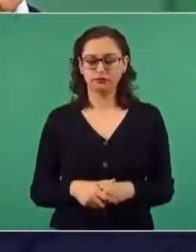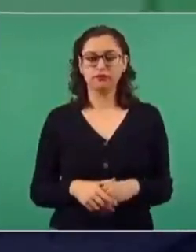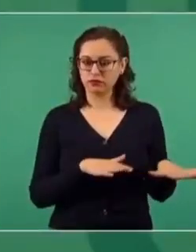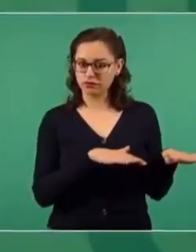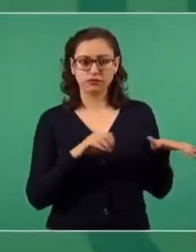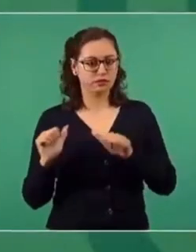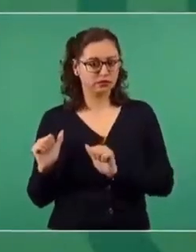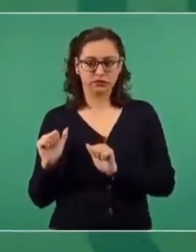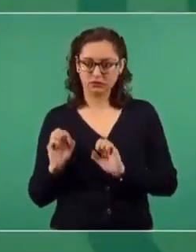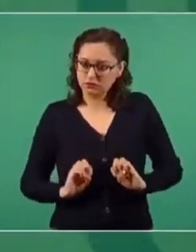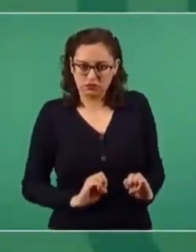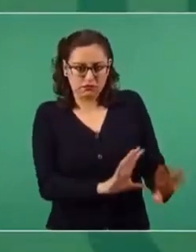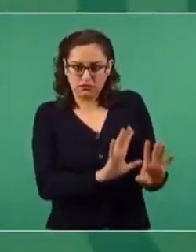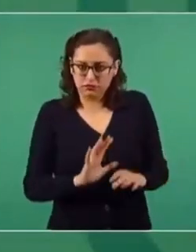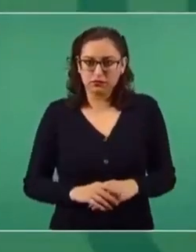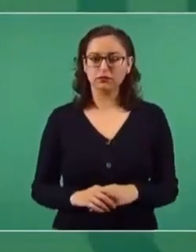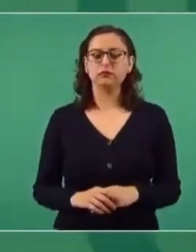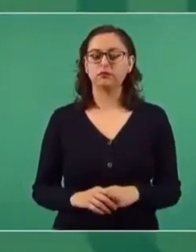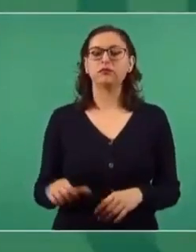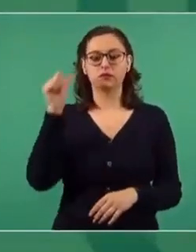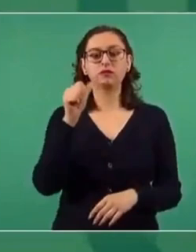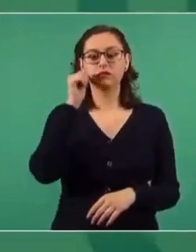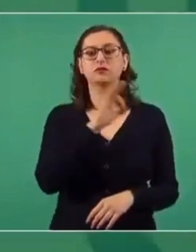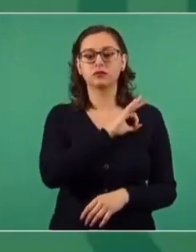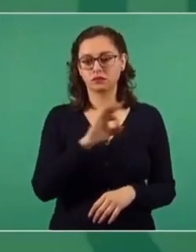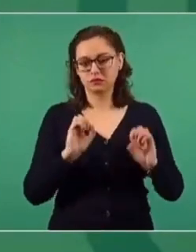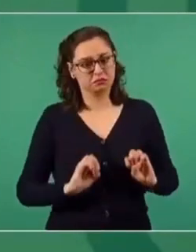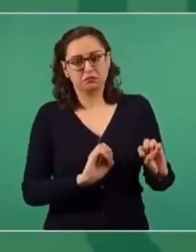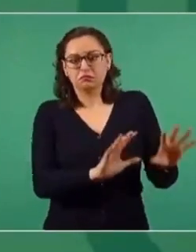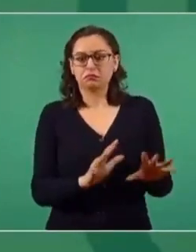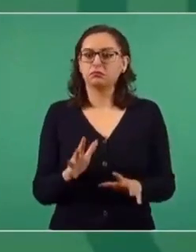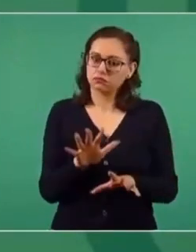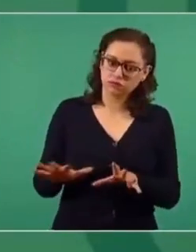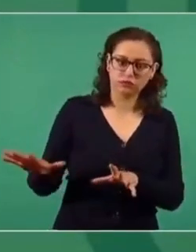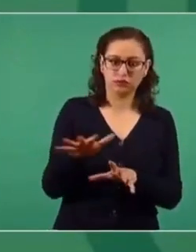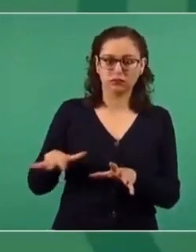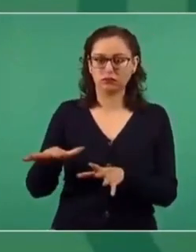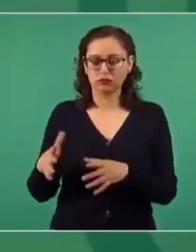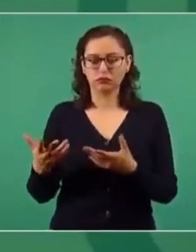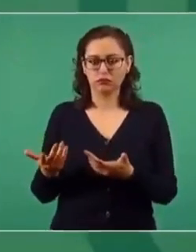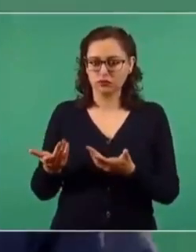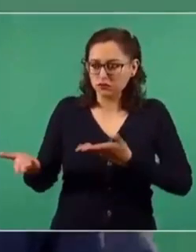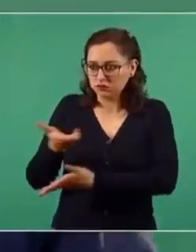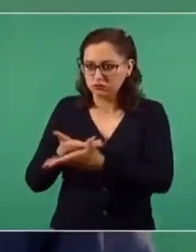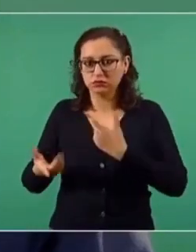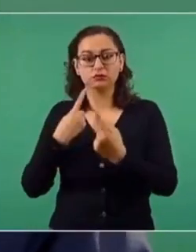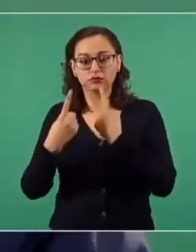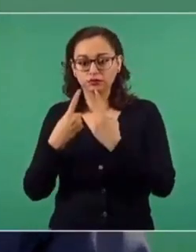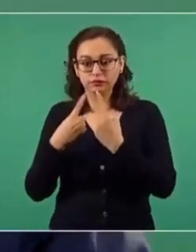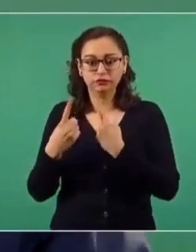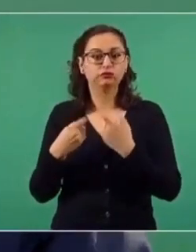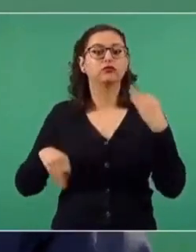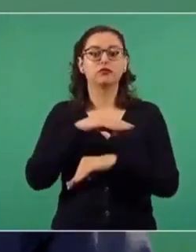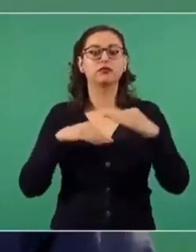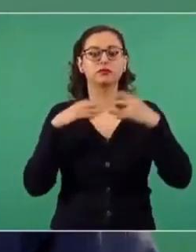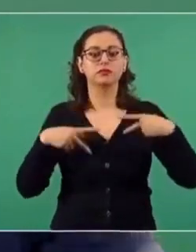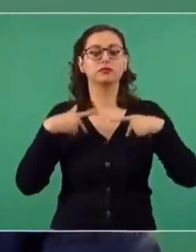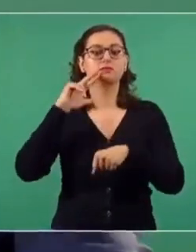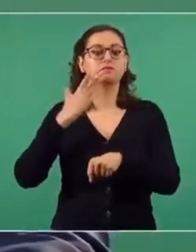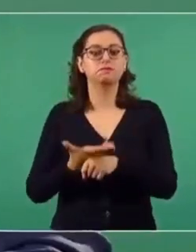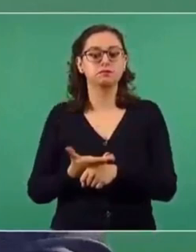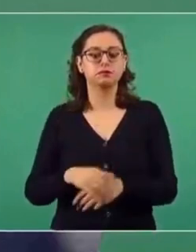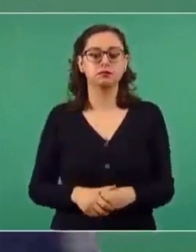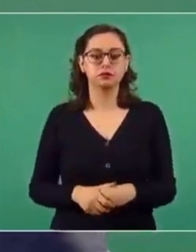salidas, siempre. Y se está logrando una convivencia, que haya diálogo y que todos actúen de manera responsable.